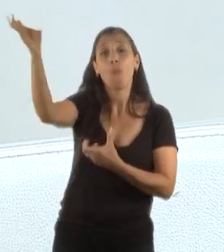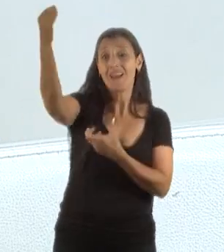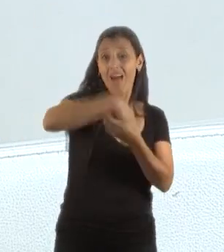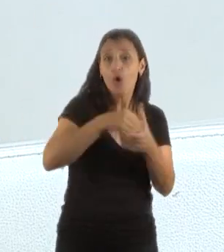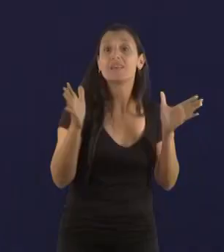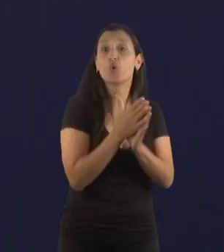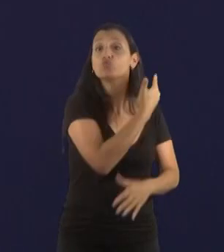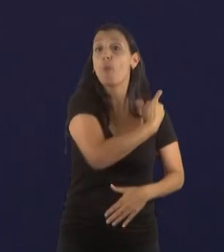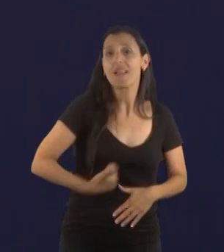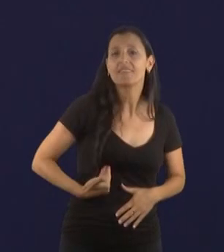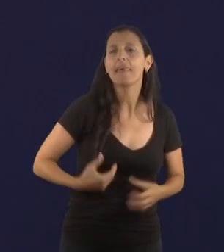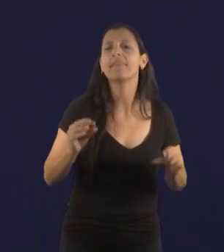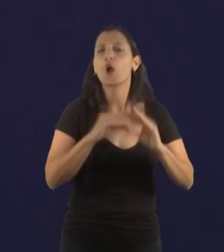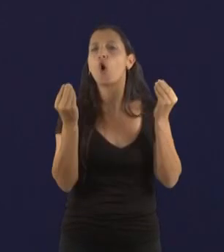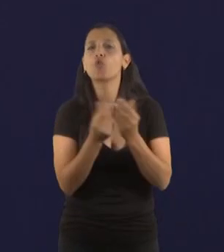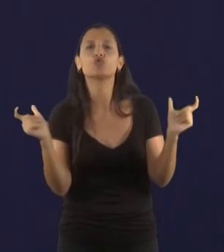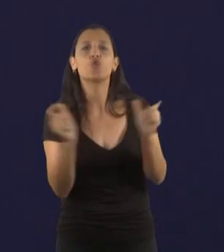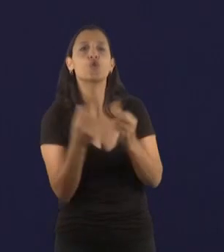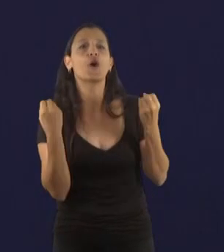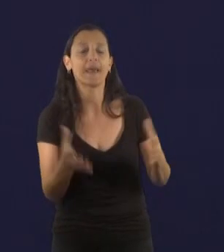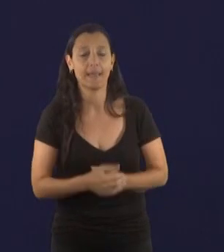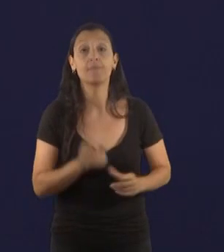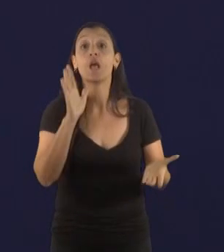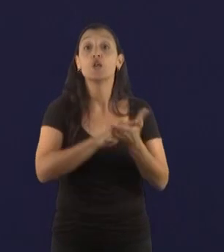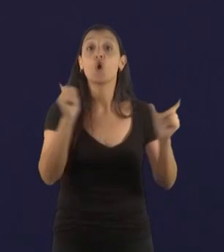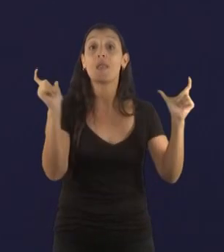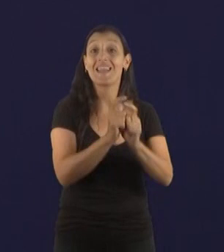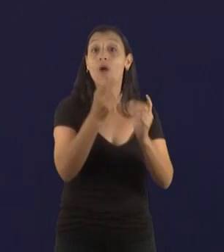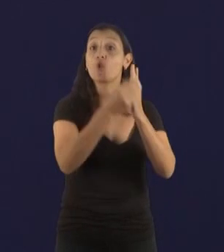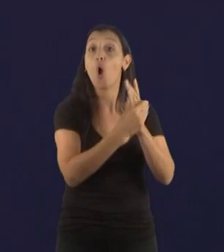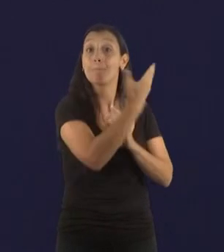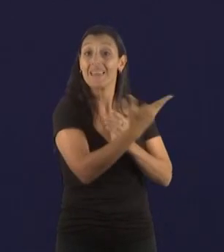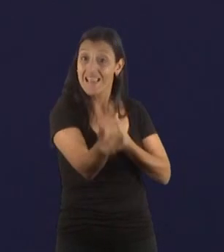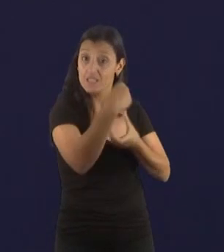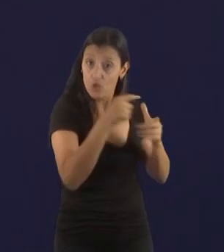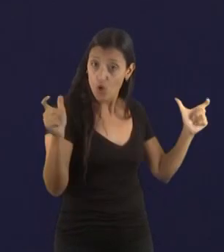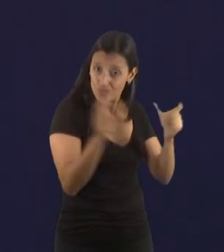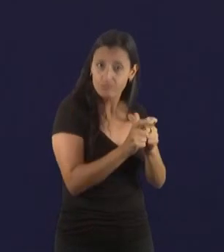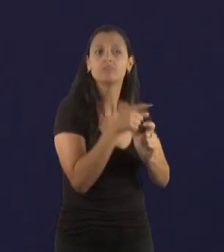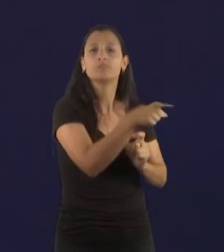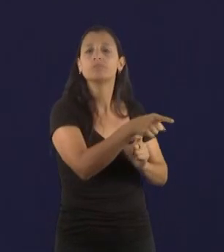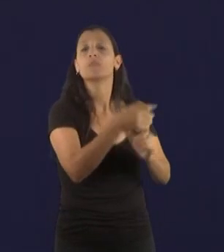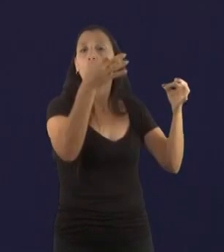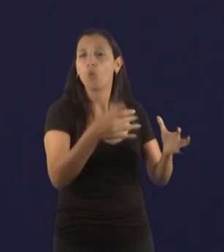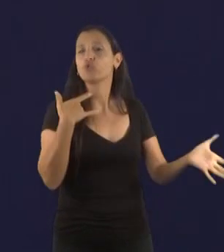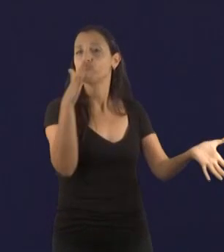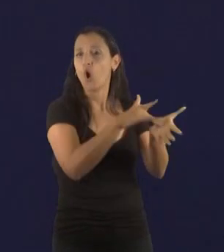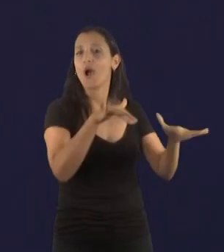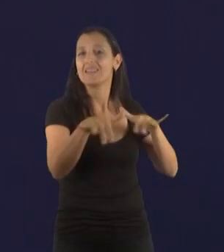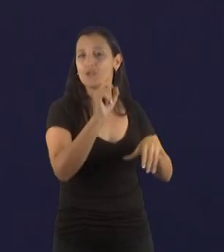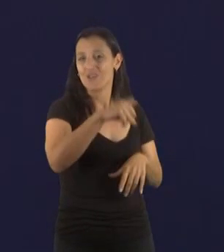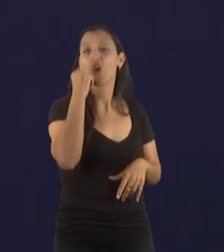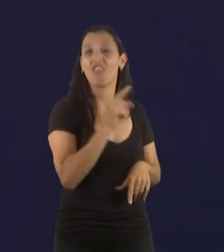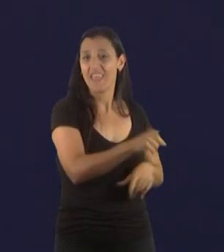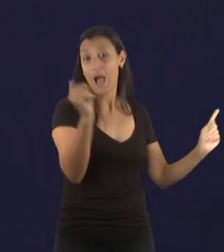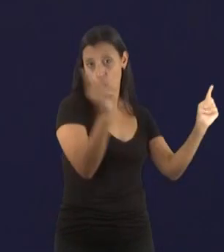Miley? Gracias. Bueno, reunión de gabinete, reunión que fue por las circunstancias del día acotada,